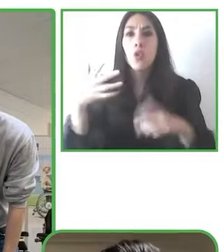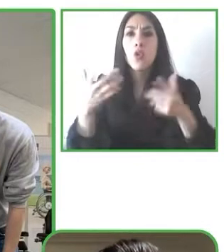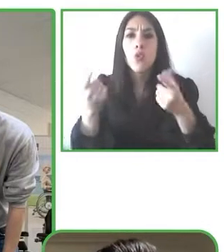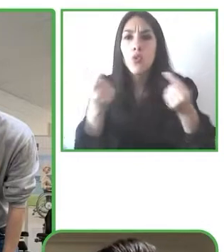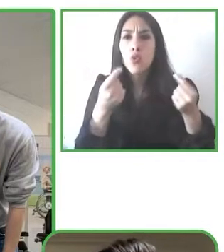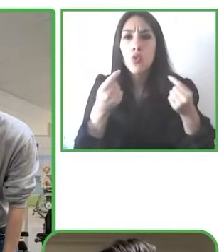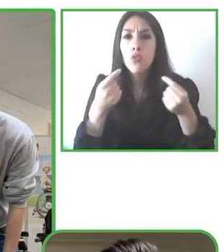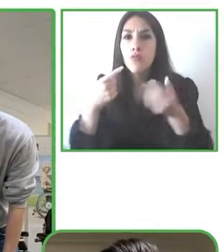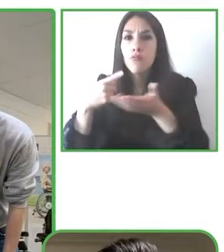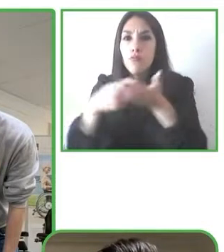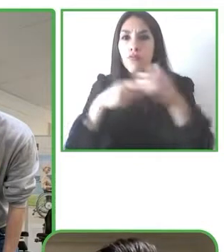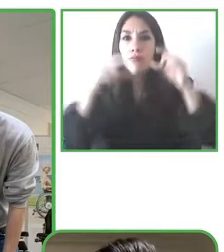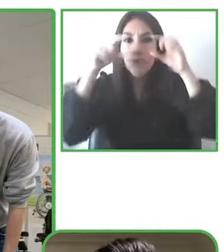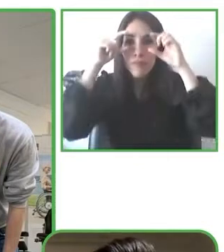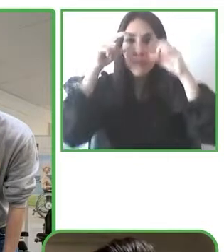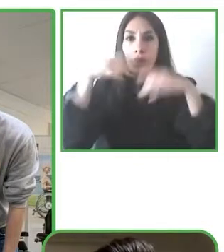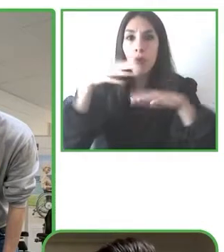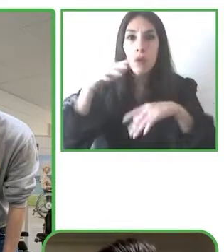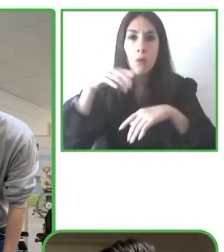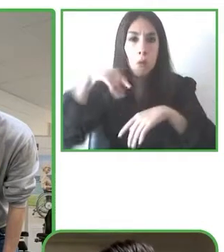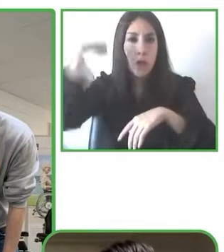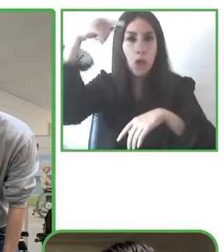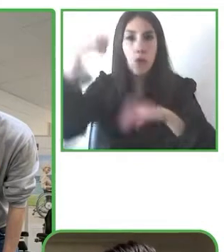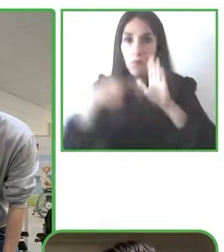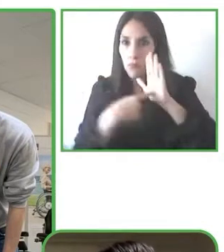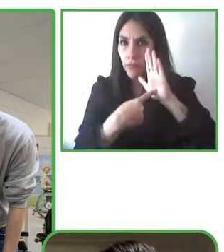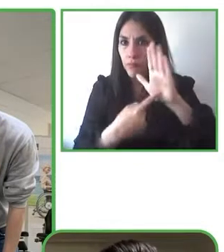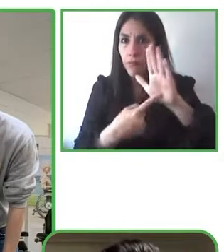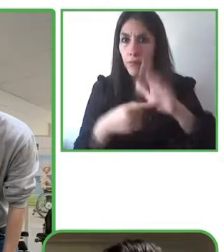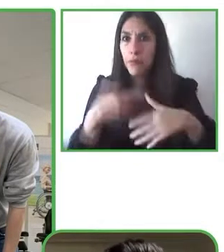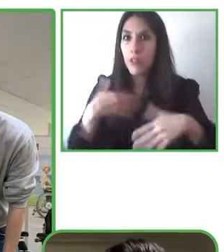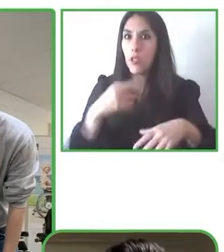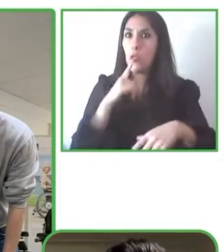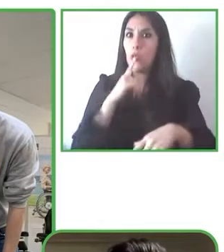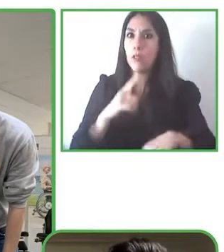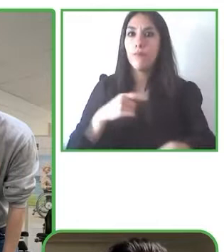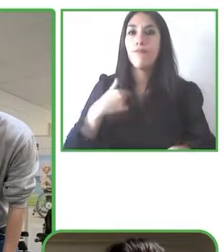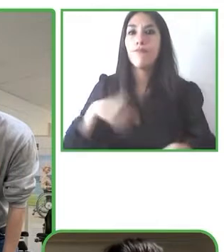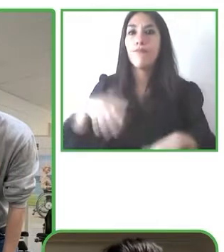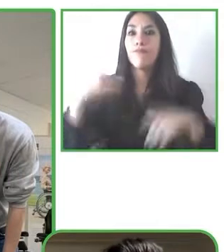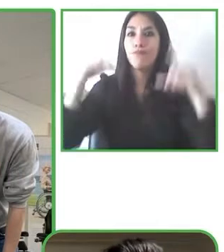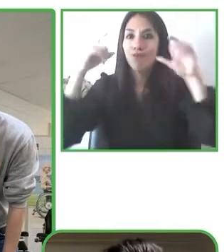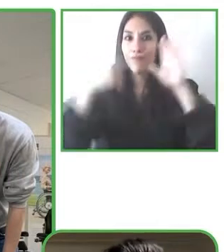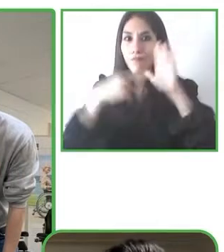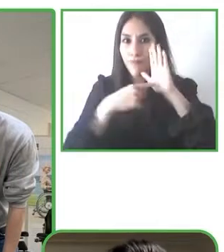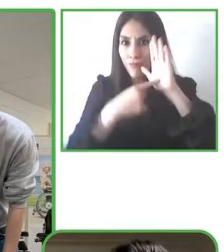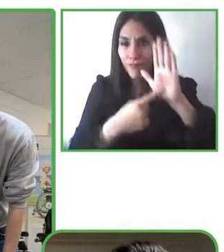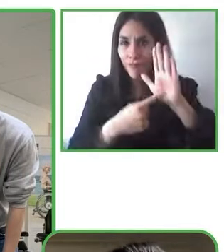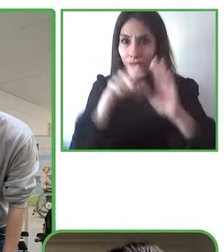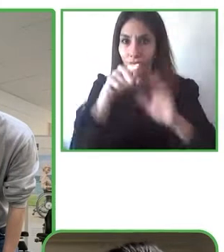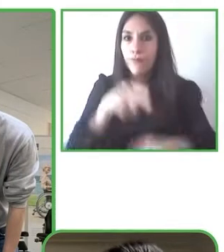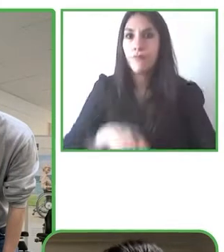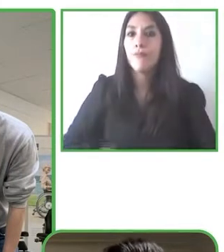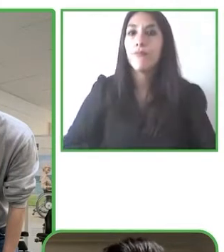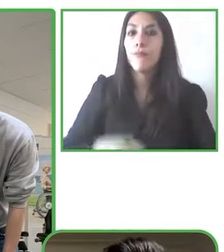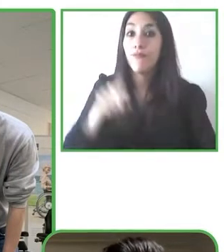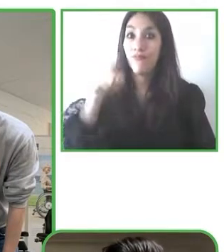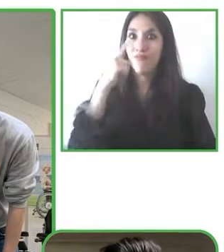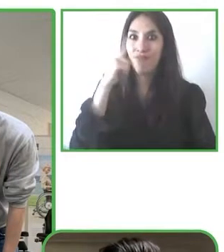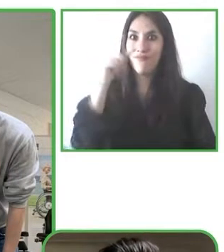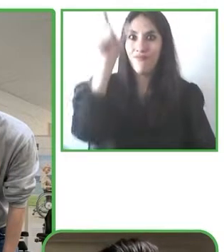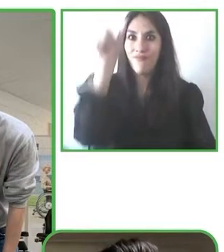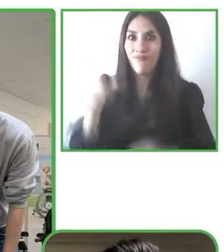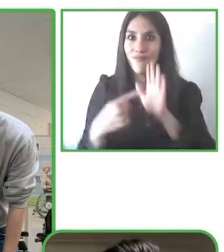¿quiénes somos nosotros? Nosotros tenemos una foto de Alika, es nuestra usuaria más joven de ocho años, ella ha